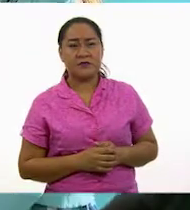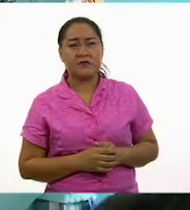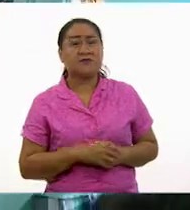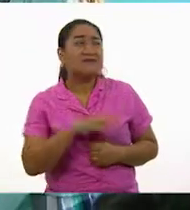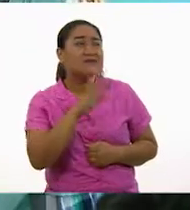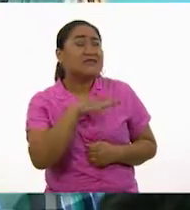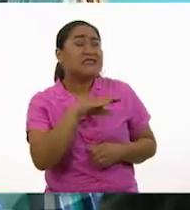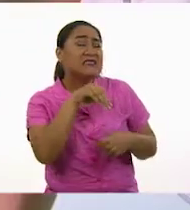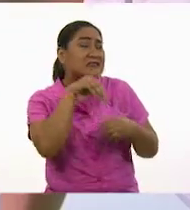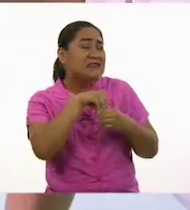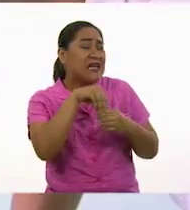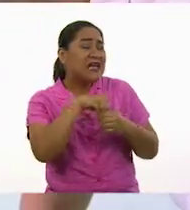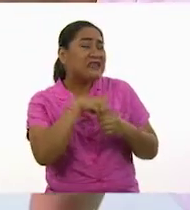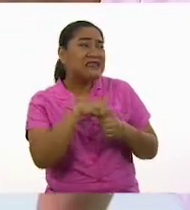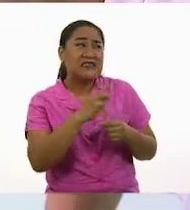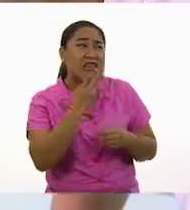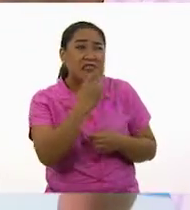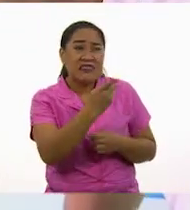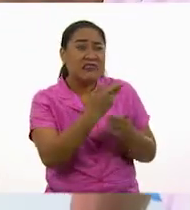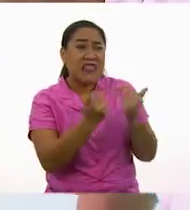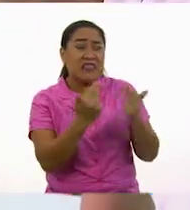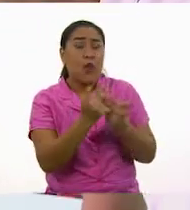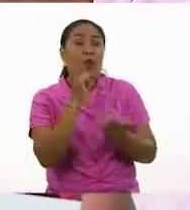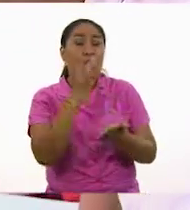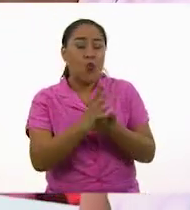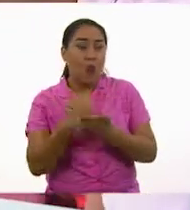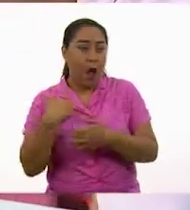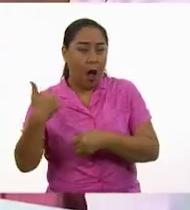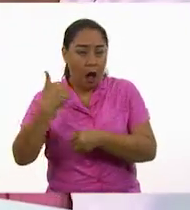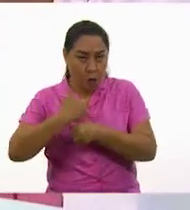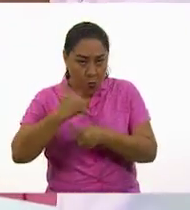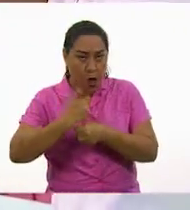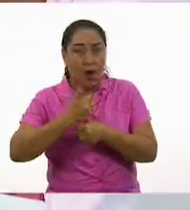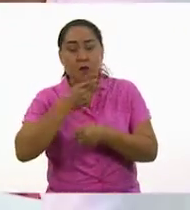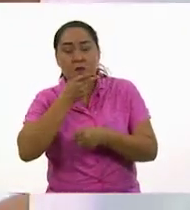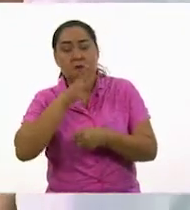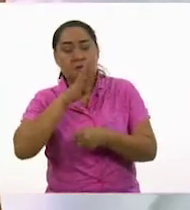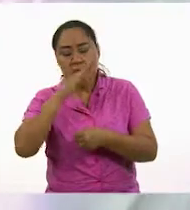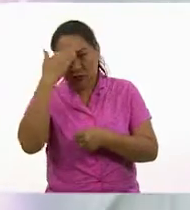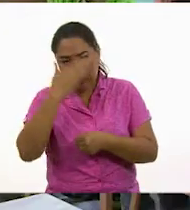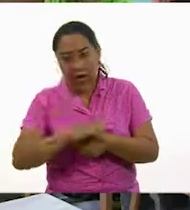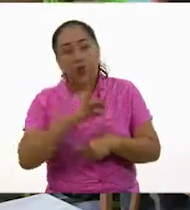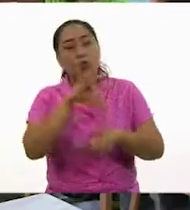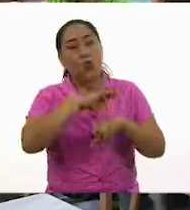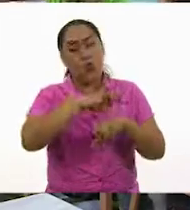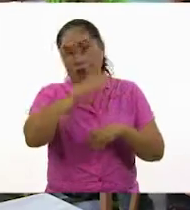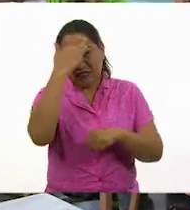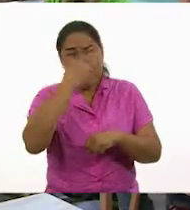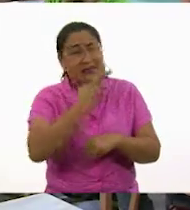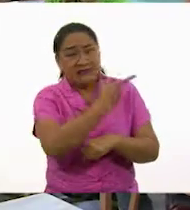Pero es un secreto. Nadie sabe más que mis abuelos y la doctora Ibáñez. Sí, no te preocupes.